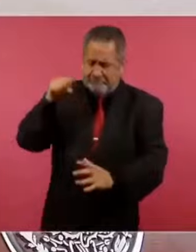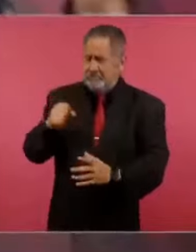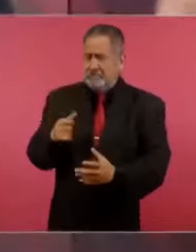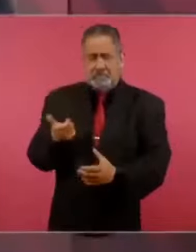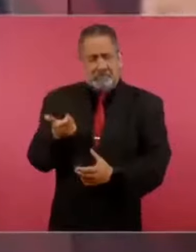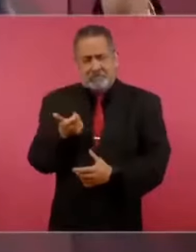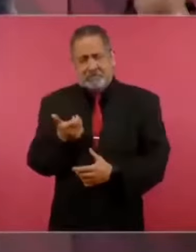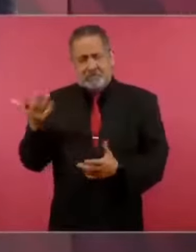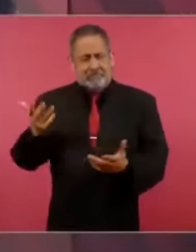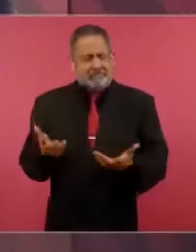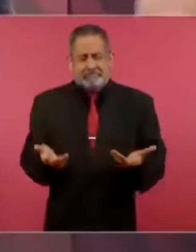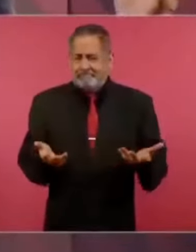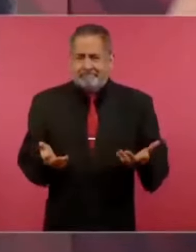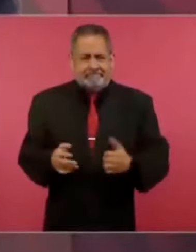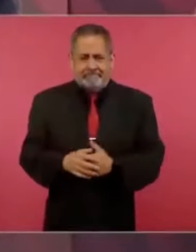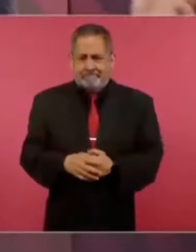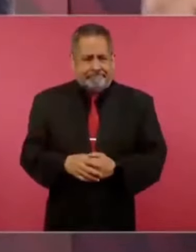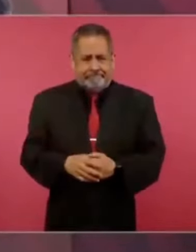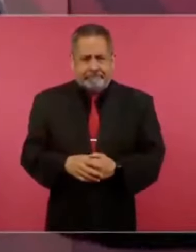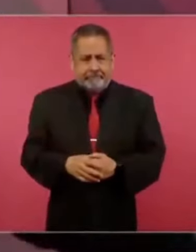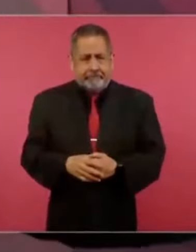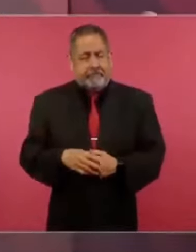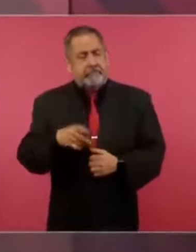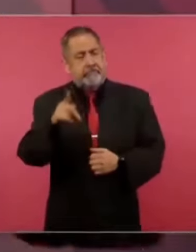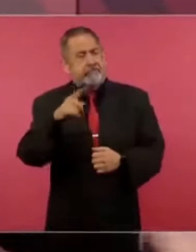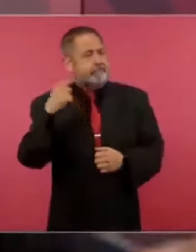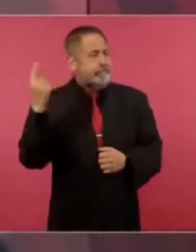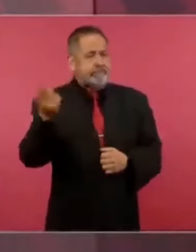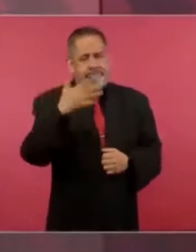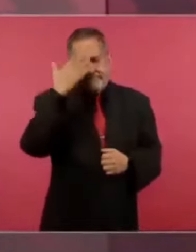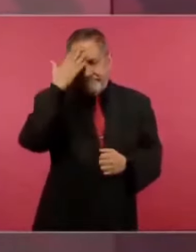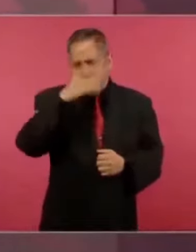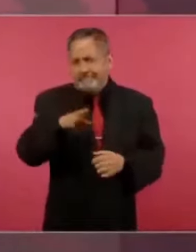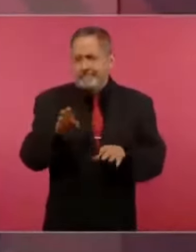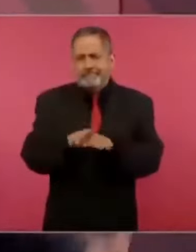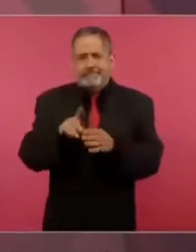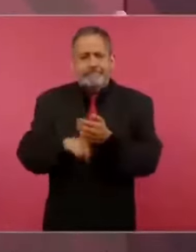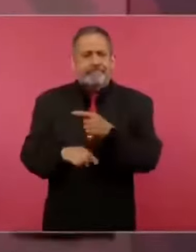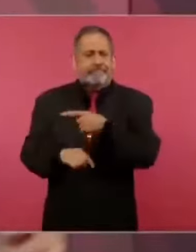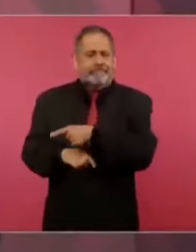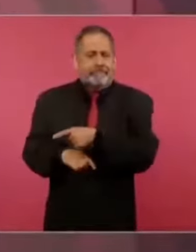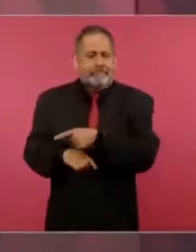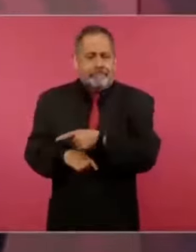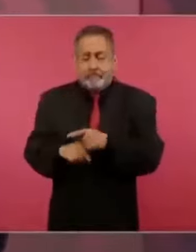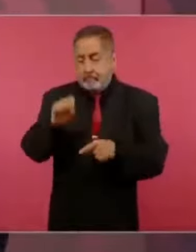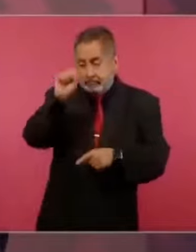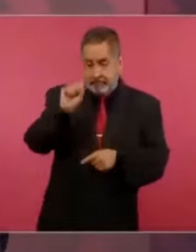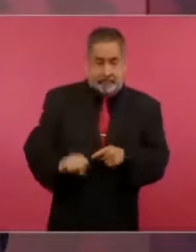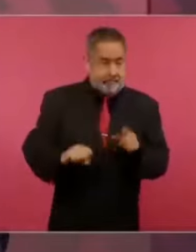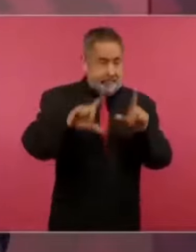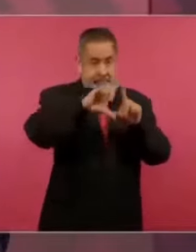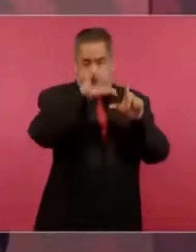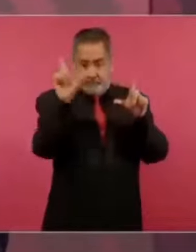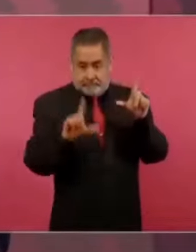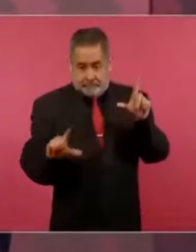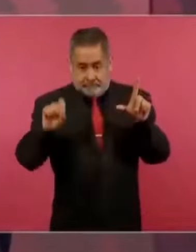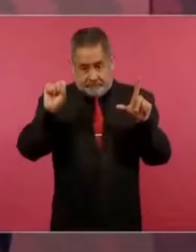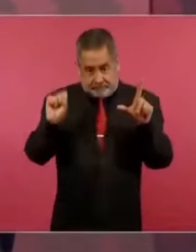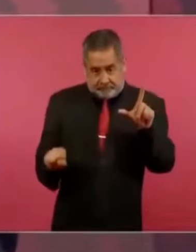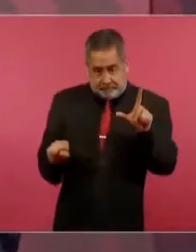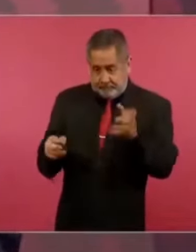Cuando todos sabemos que el petróleo está en el sureste, en tierra